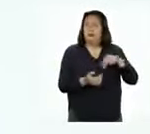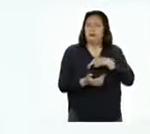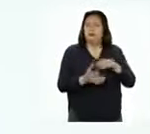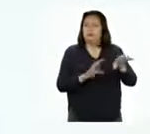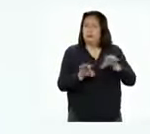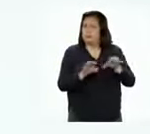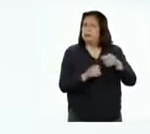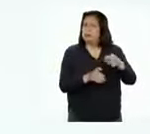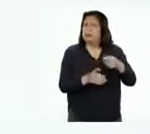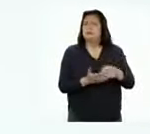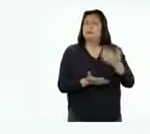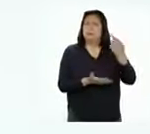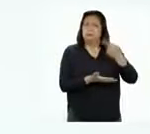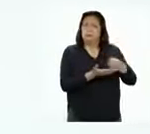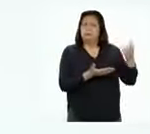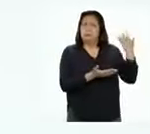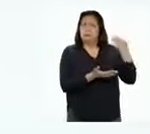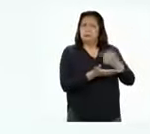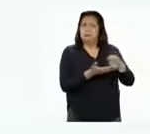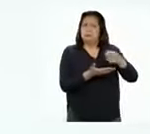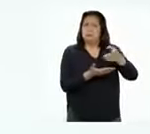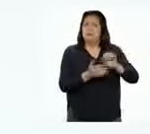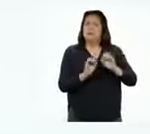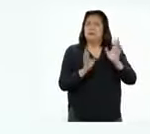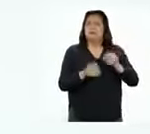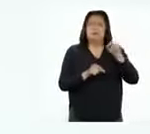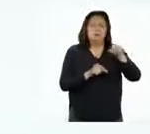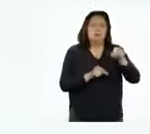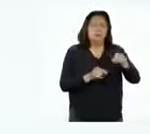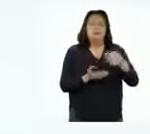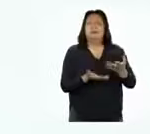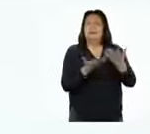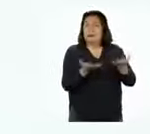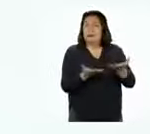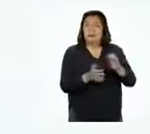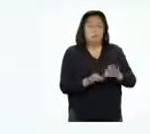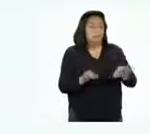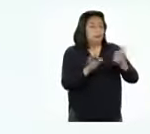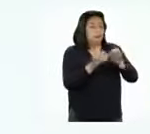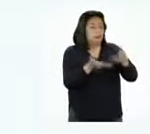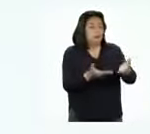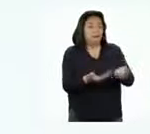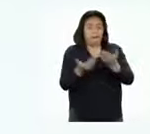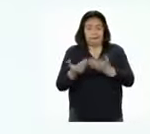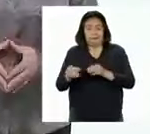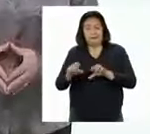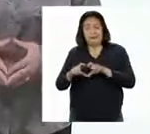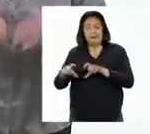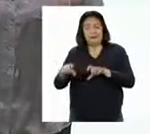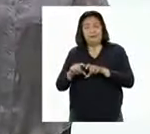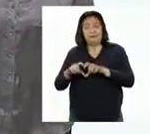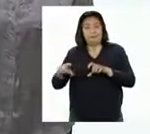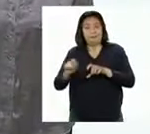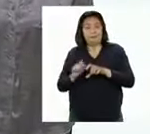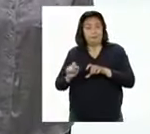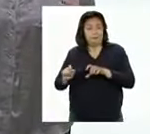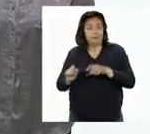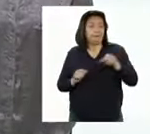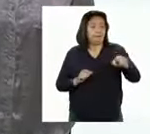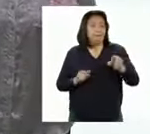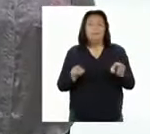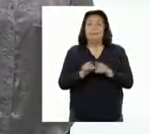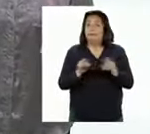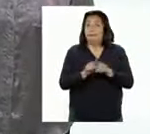hemos ido desarrollando estos días, que son el insumo principal para las tarjetas. Además,